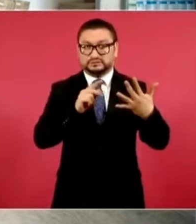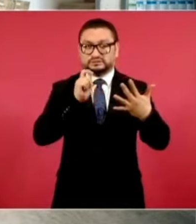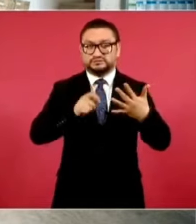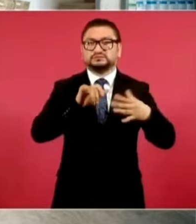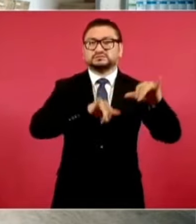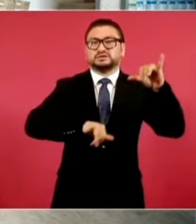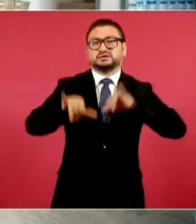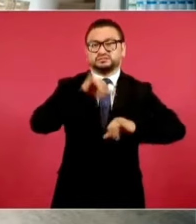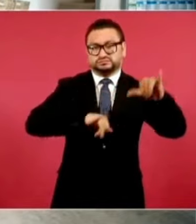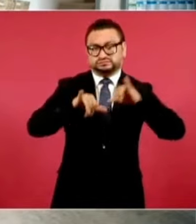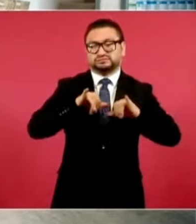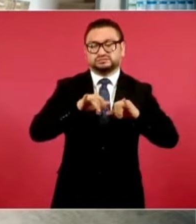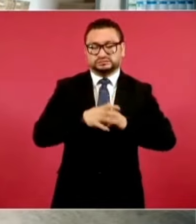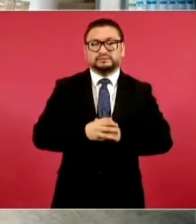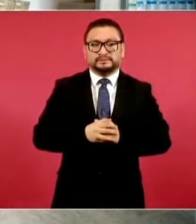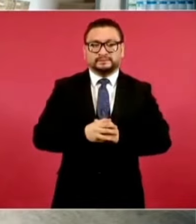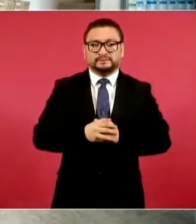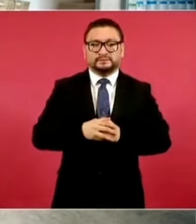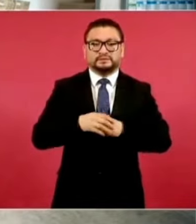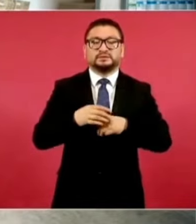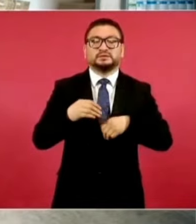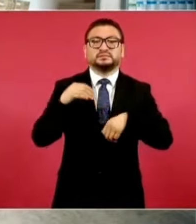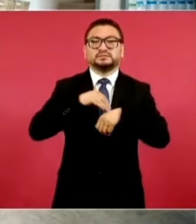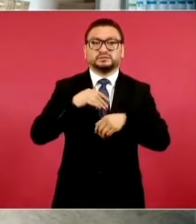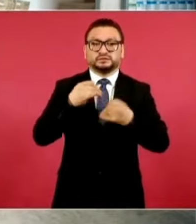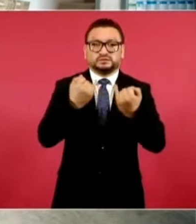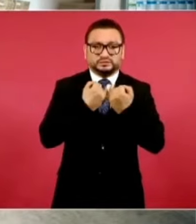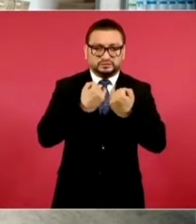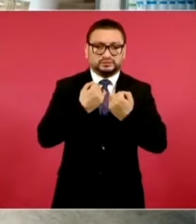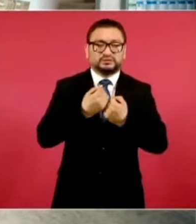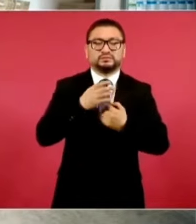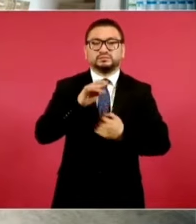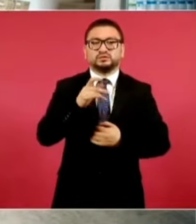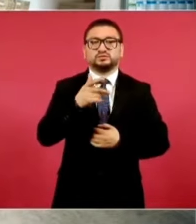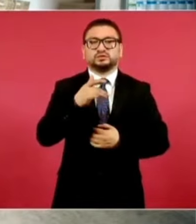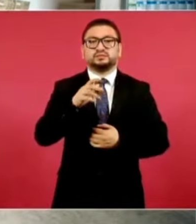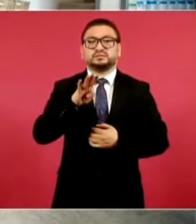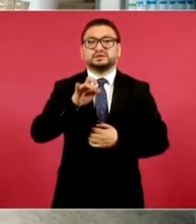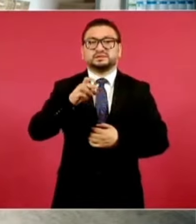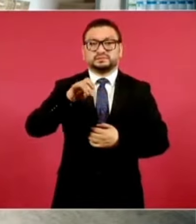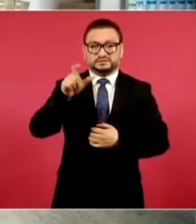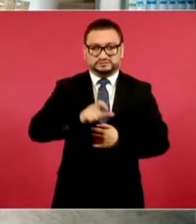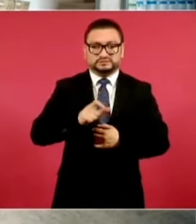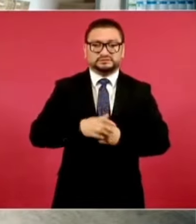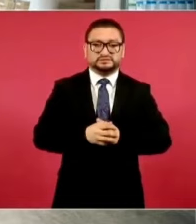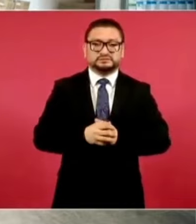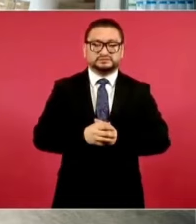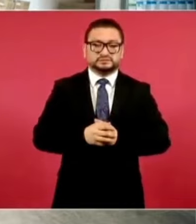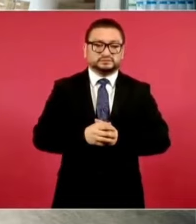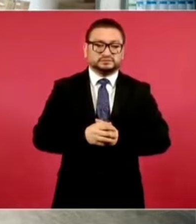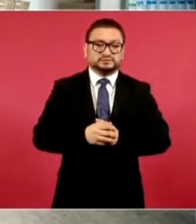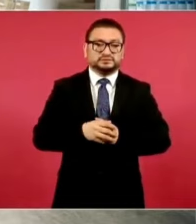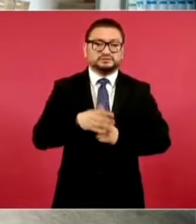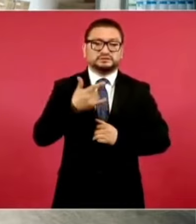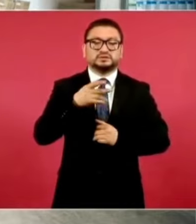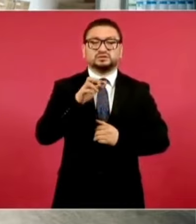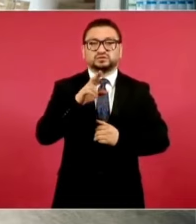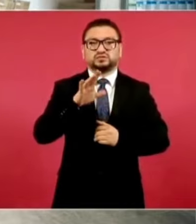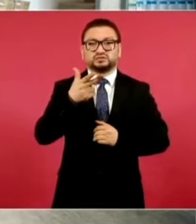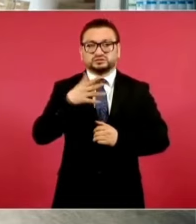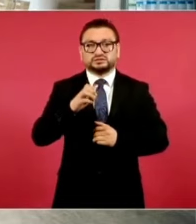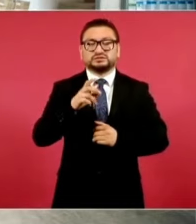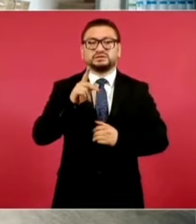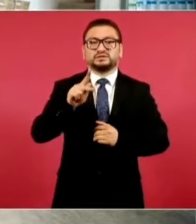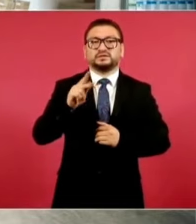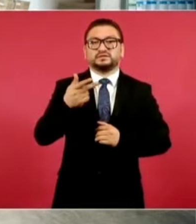laboratorios, incluido reactivos y biológicos de México, Virmex, Gilead, Roche, Pfizer,